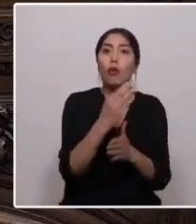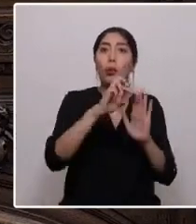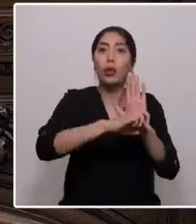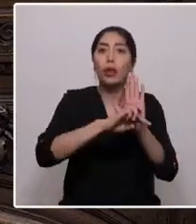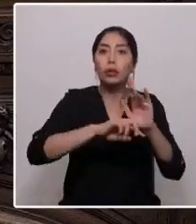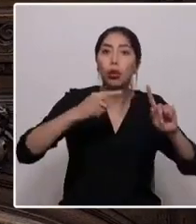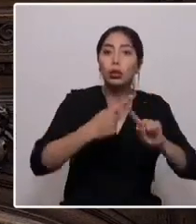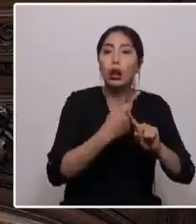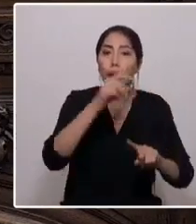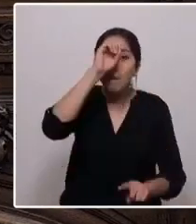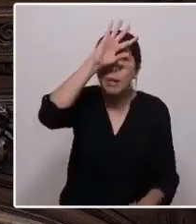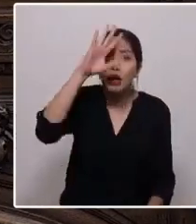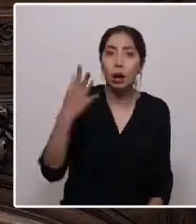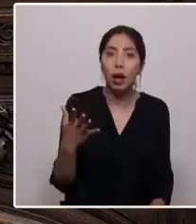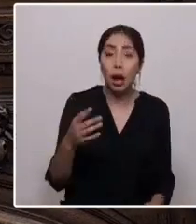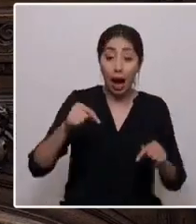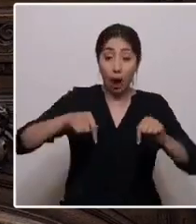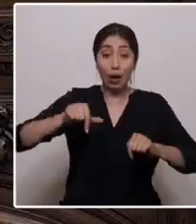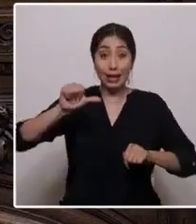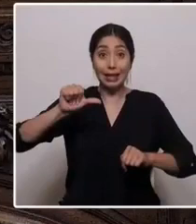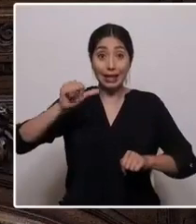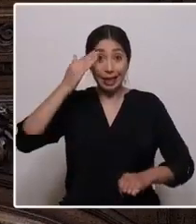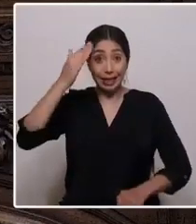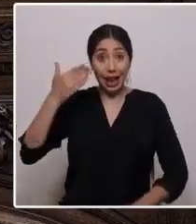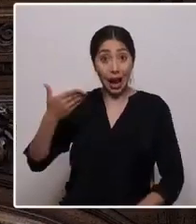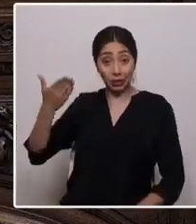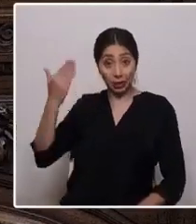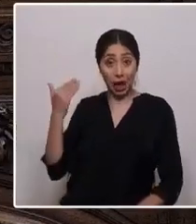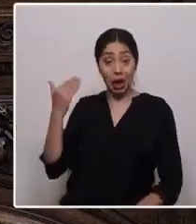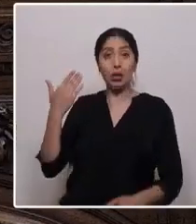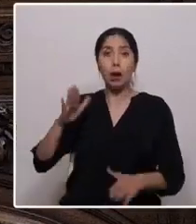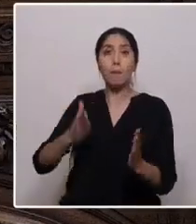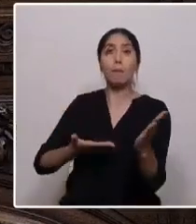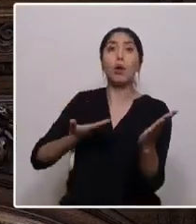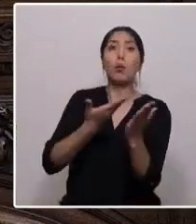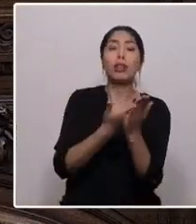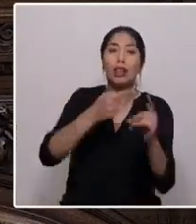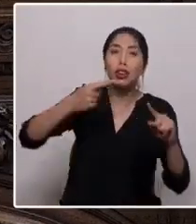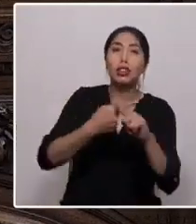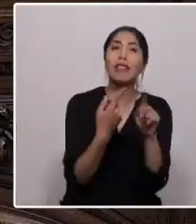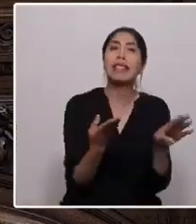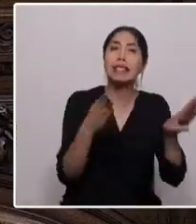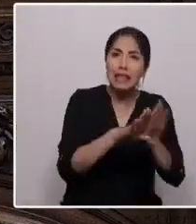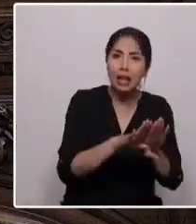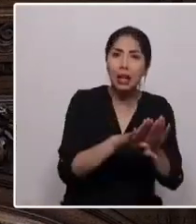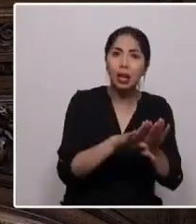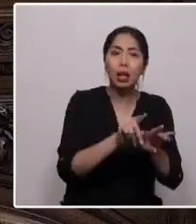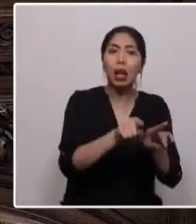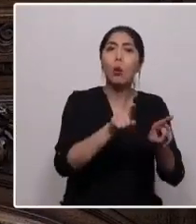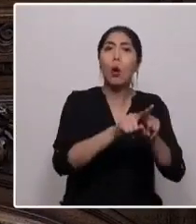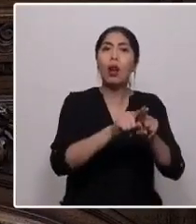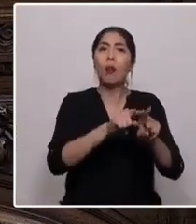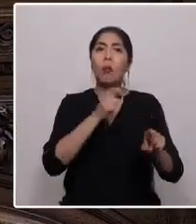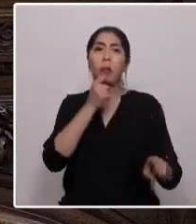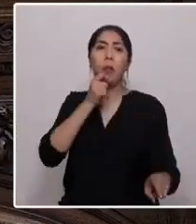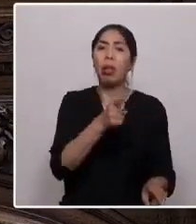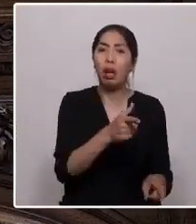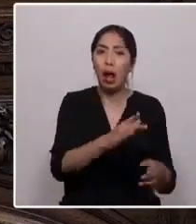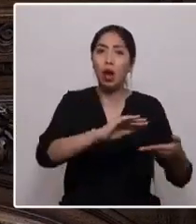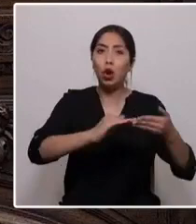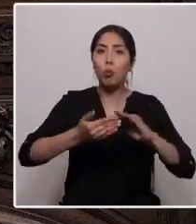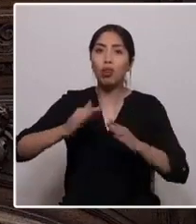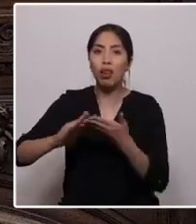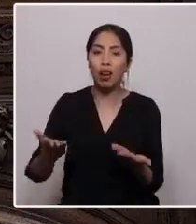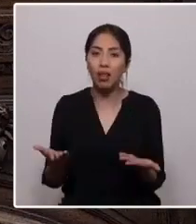Ahora, hace tan solo seis días, acaba de ingresar una propuesta de cierre que es un insulto a las comunidades y a la propia institucionalidad